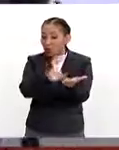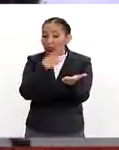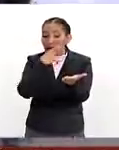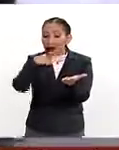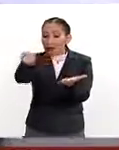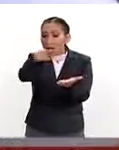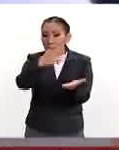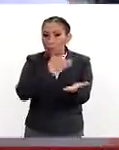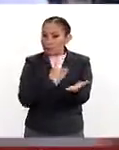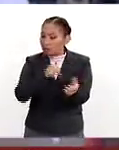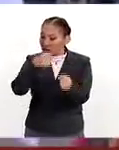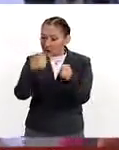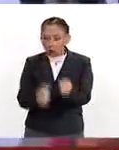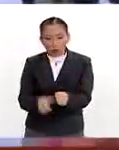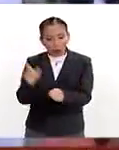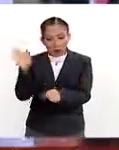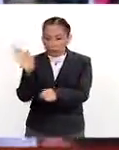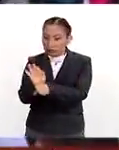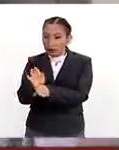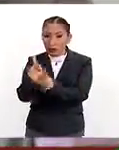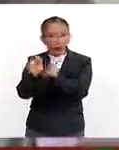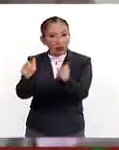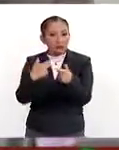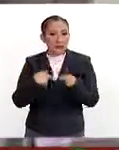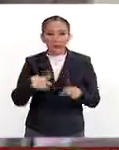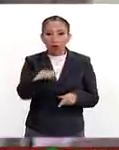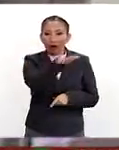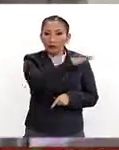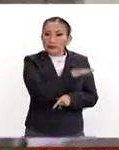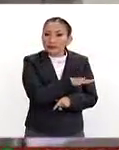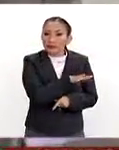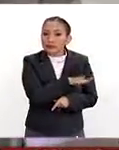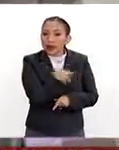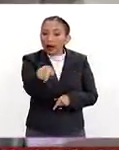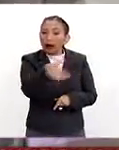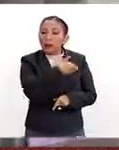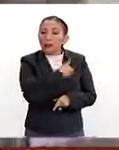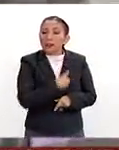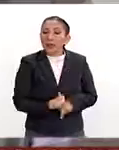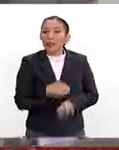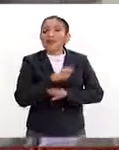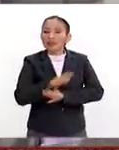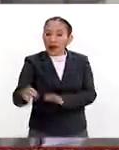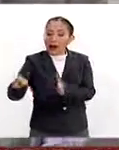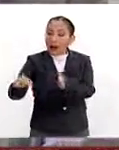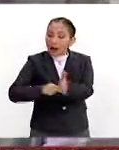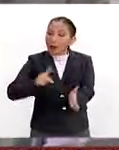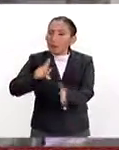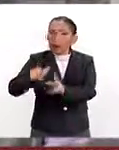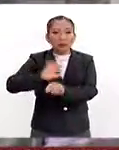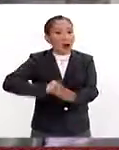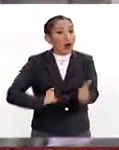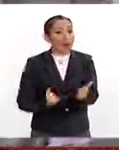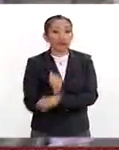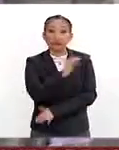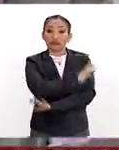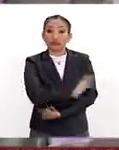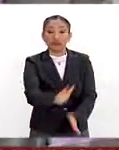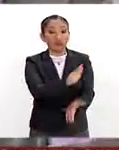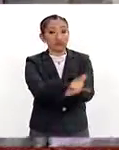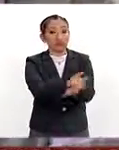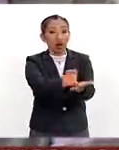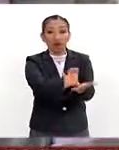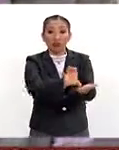la obligación de garantizar la paz a los colombianos. El presidente ya firma la paz y eso es un hecho jurídicamente y